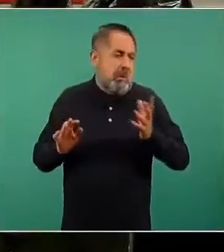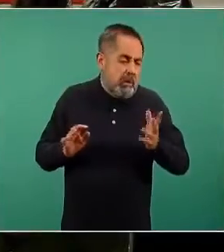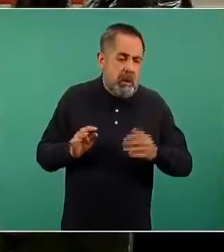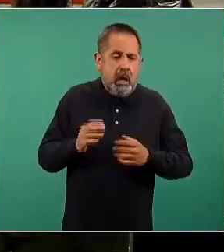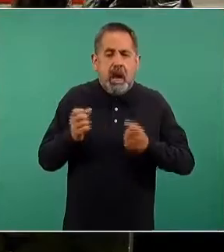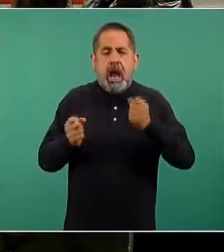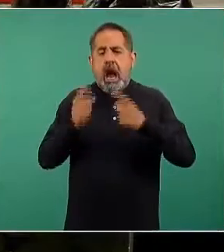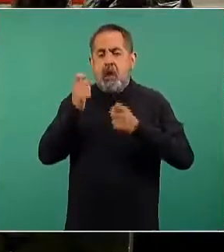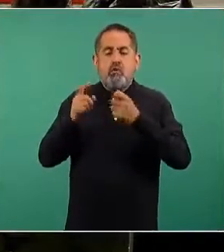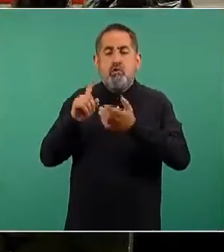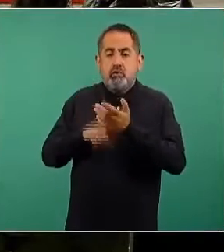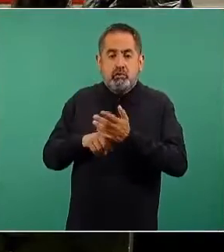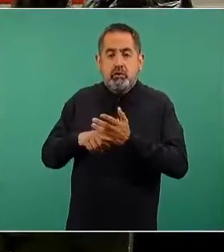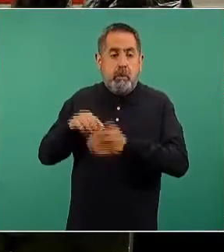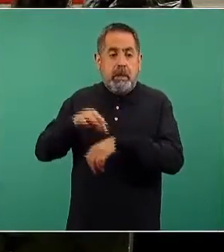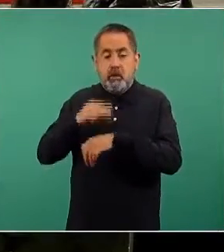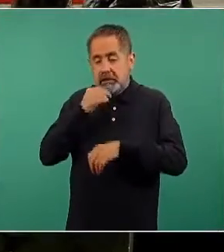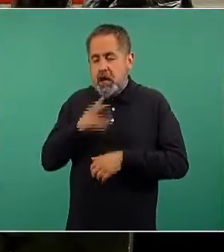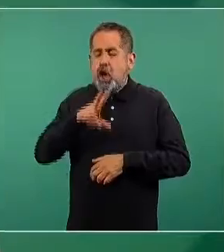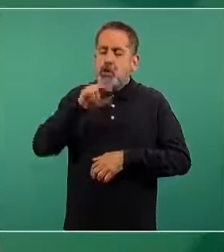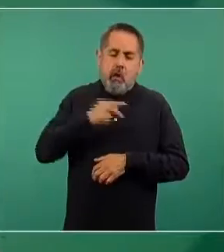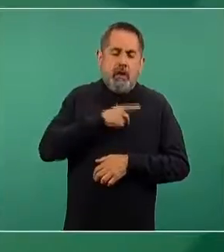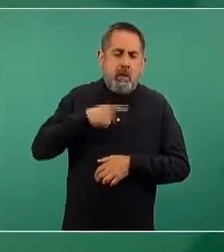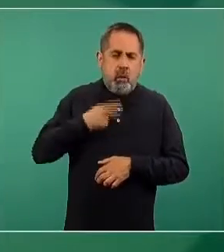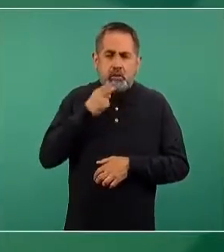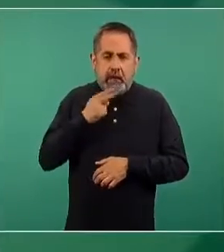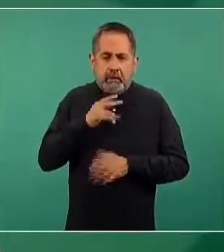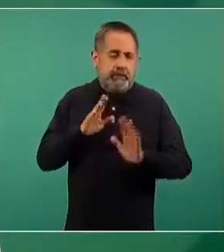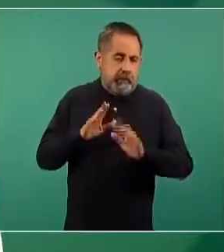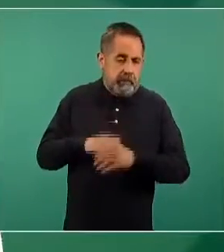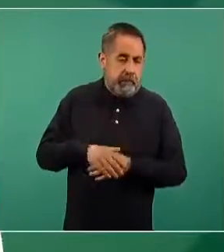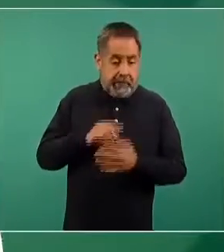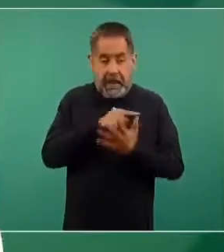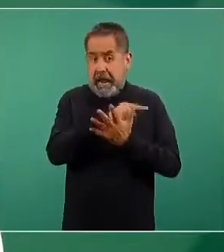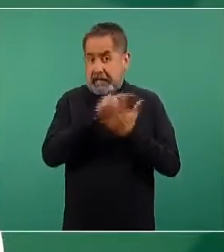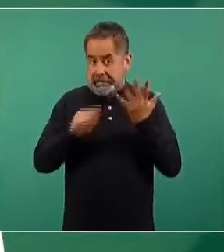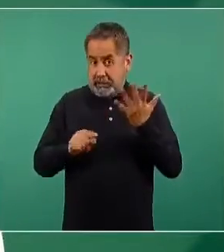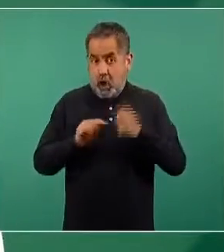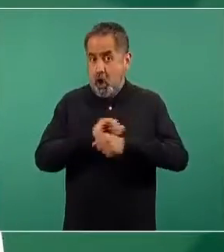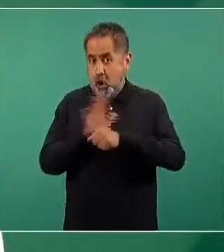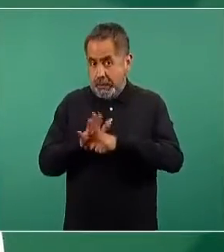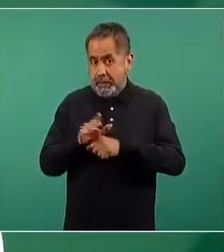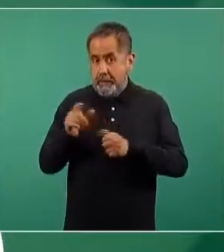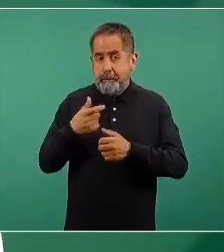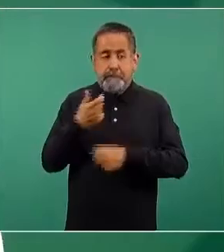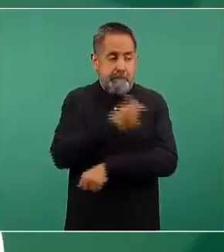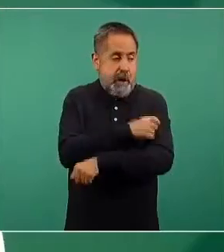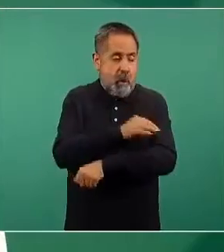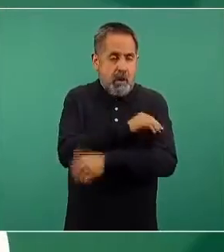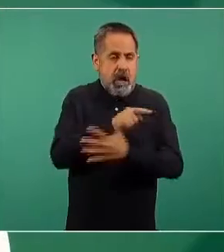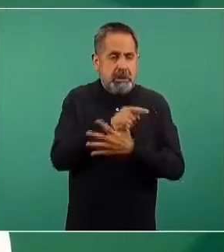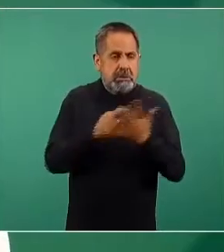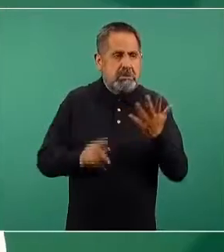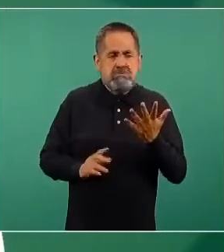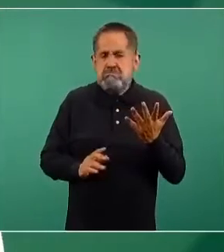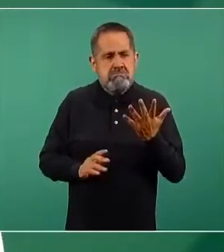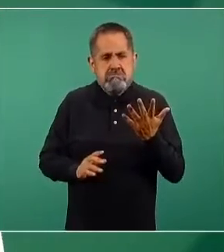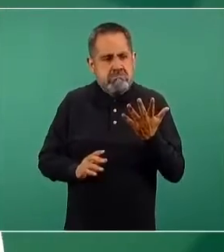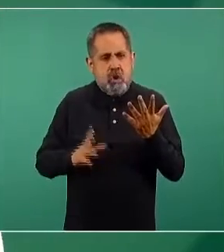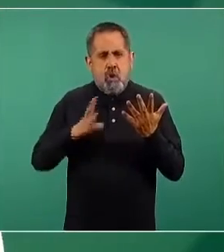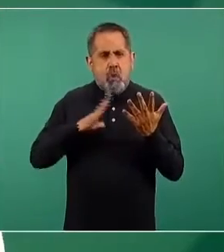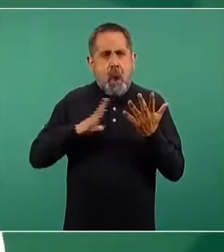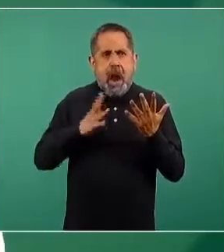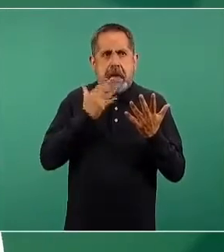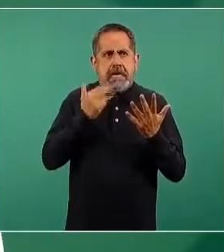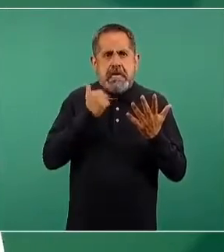contraindicación absoluta, no se debe usar el producto. En el caso de las cinco vacunas de COVID que están disponibles en México, ninguna tiene